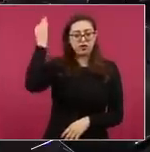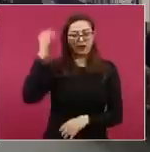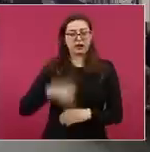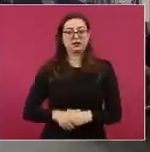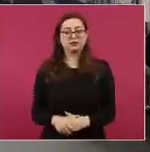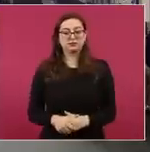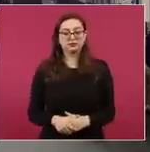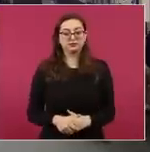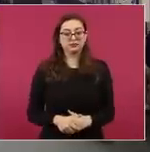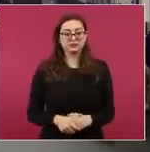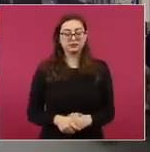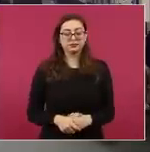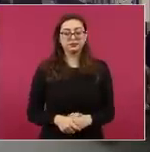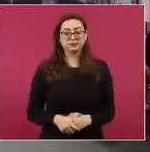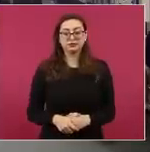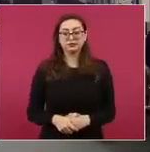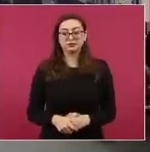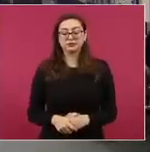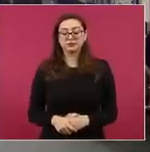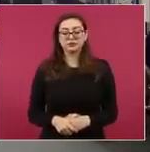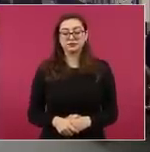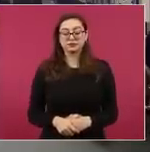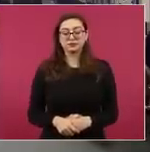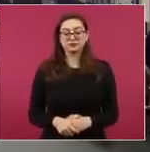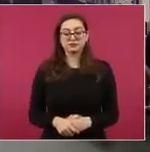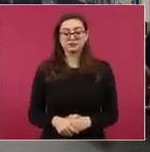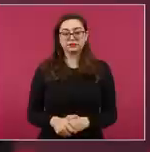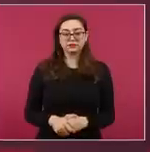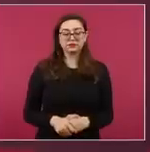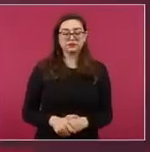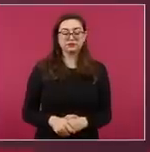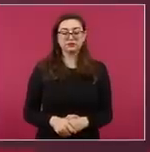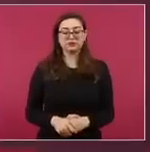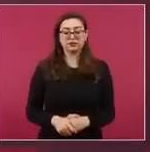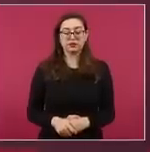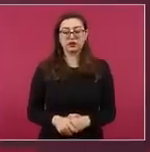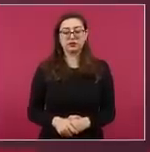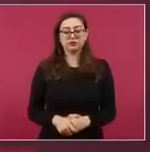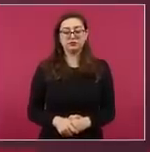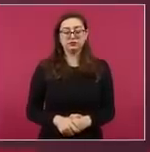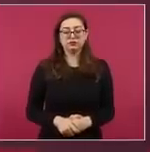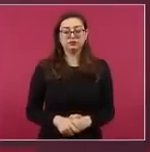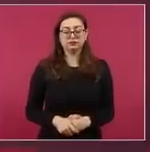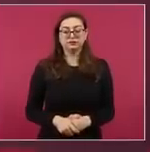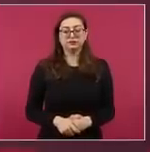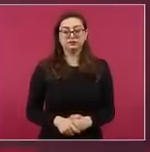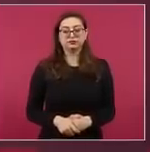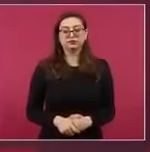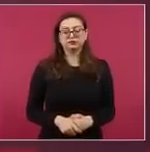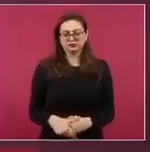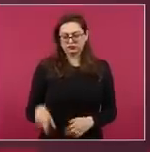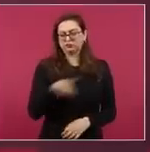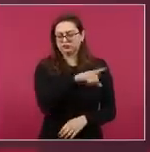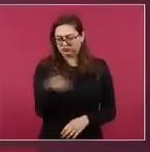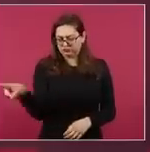Sería hasta muy bueno, pero eso lo podrían hacer ustedes,